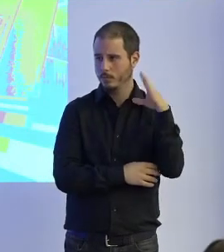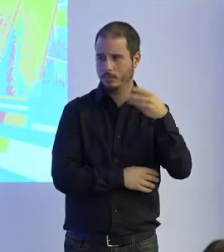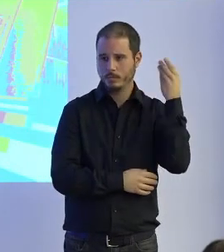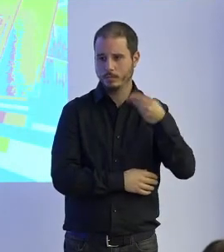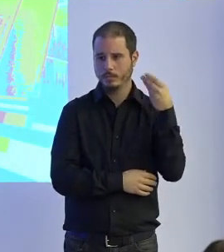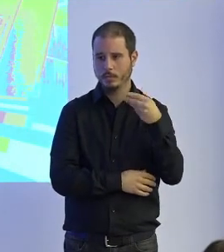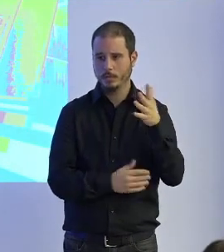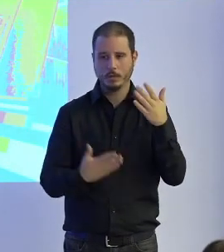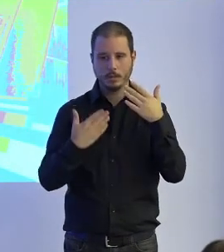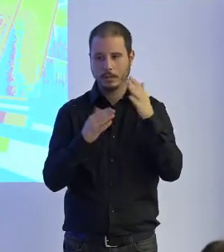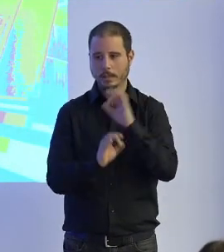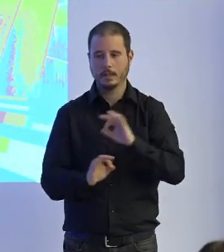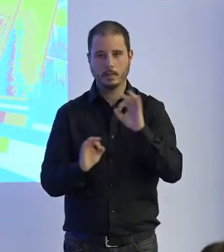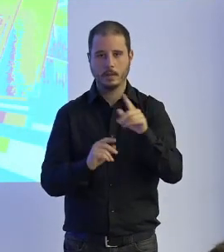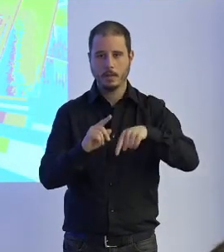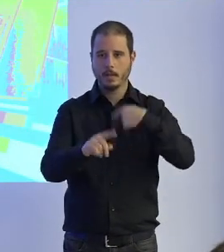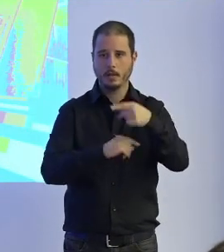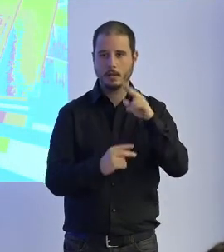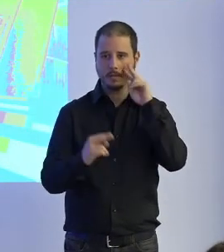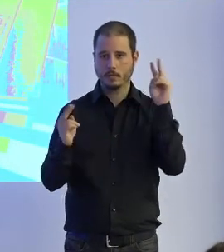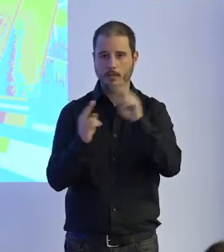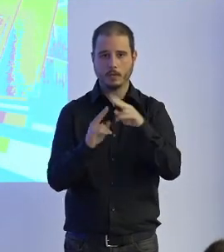nada nos vemos ahora a la hora de comer